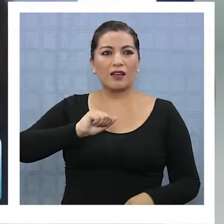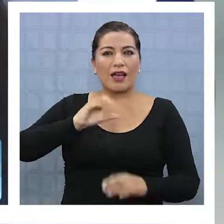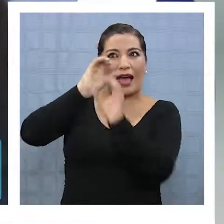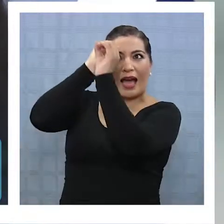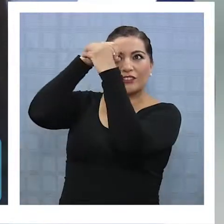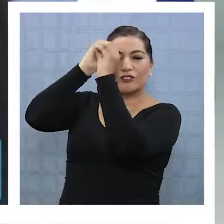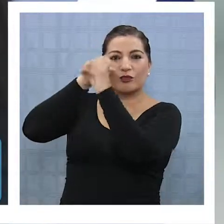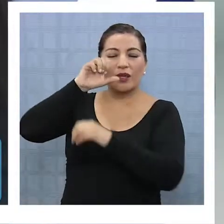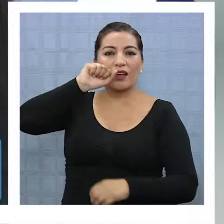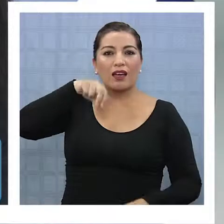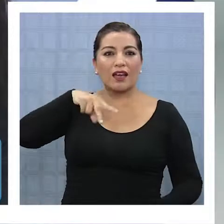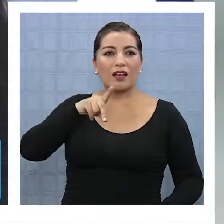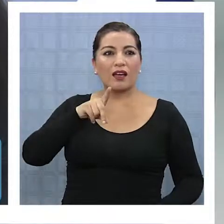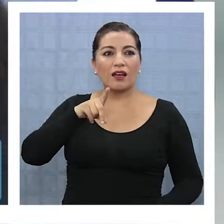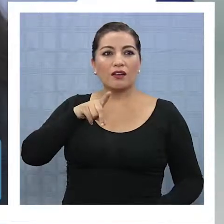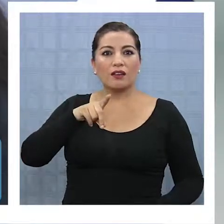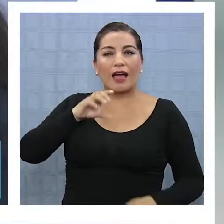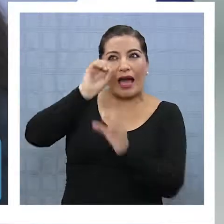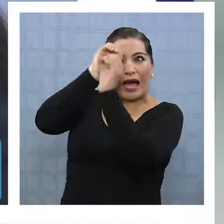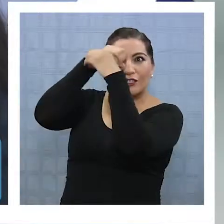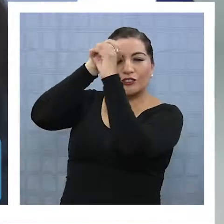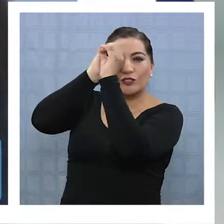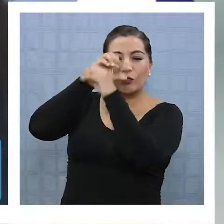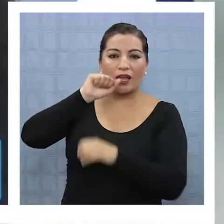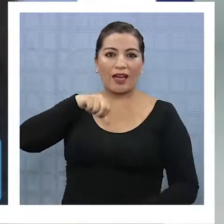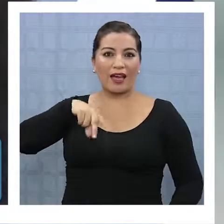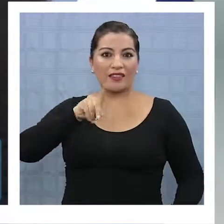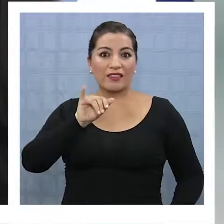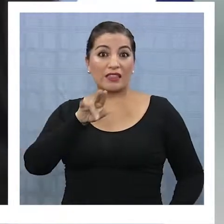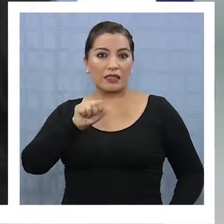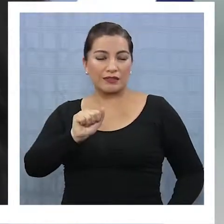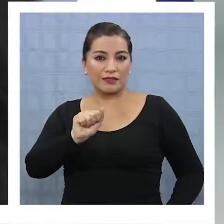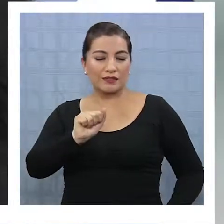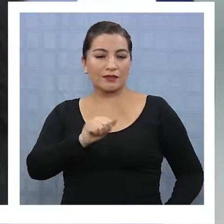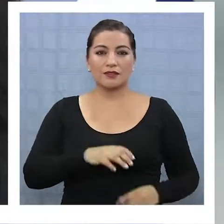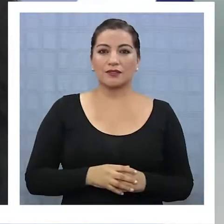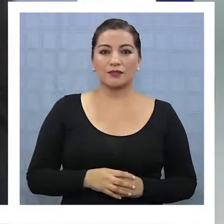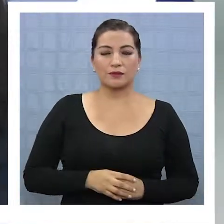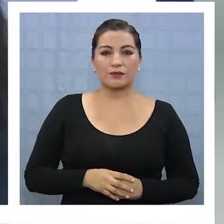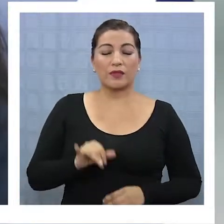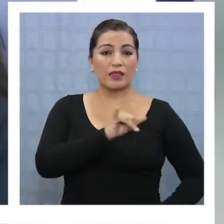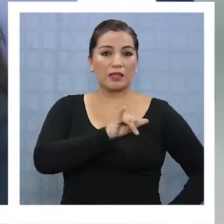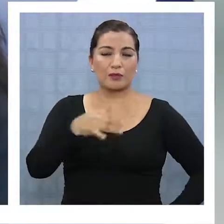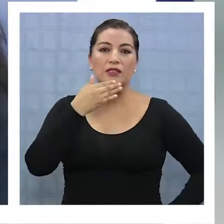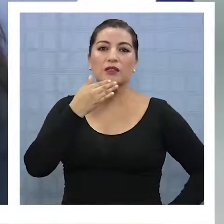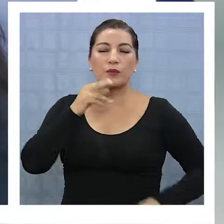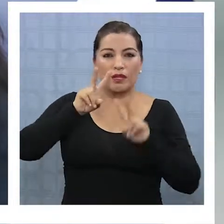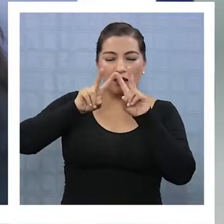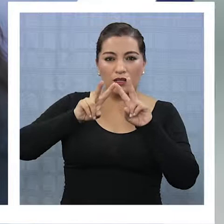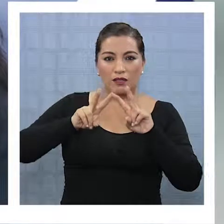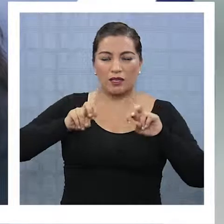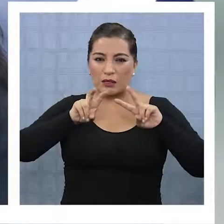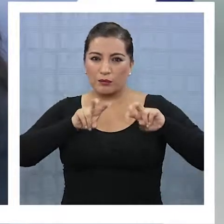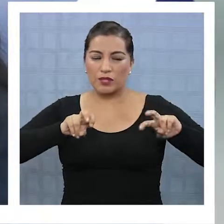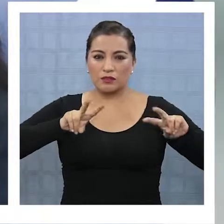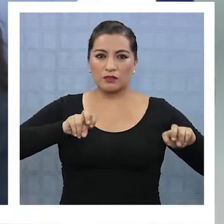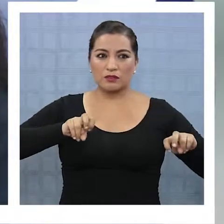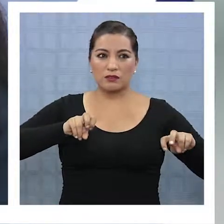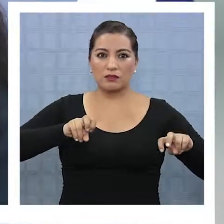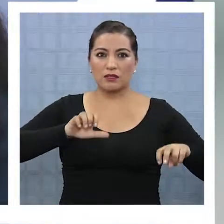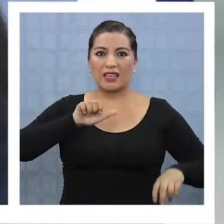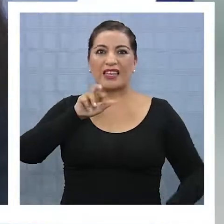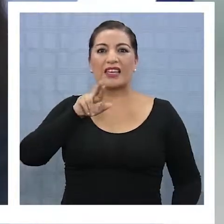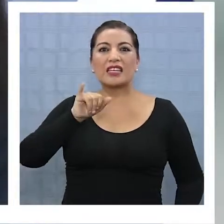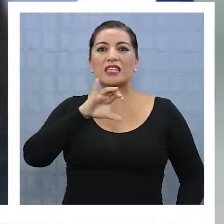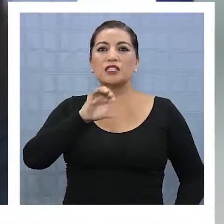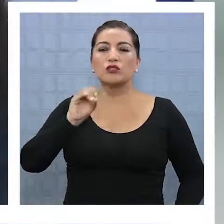Astronomía andina, dijiste, o gastronomía. Astronomía. Astronomía, ok. Después también hemos investigado sobre los erizos